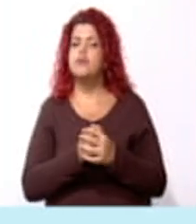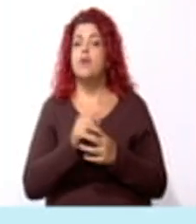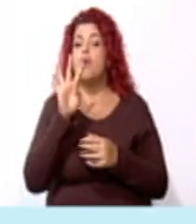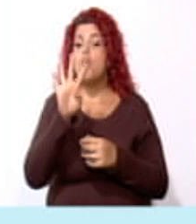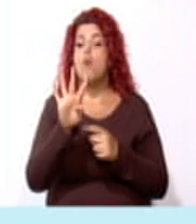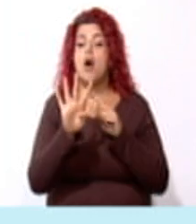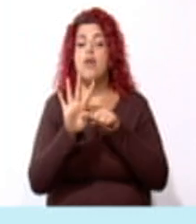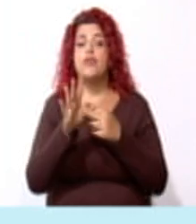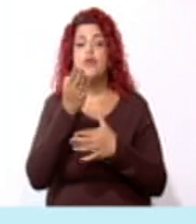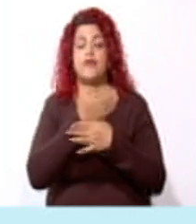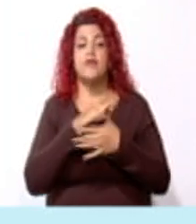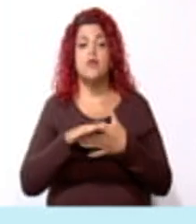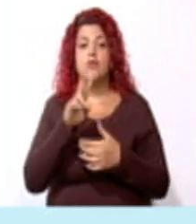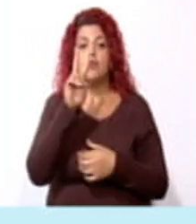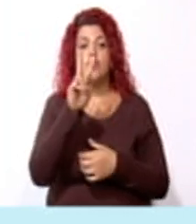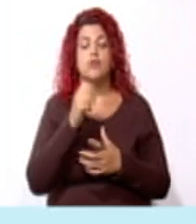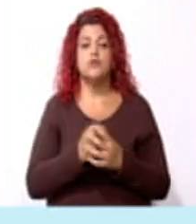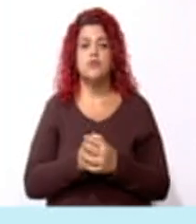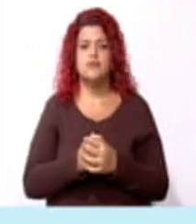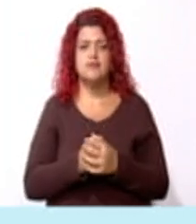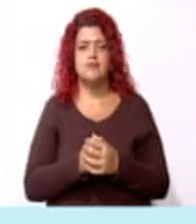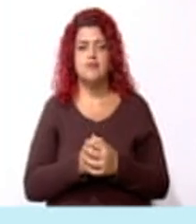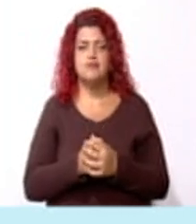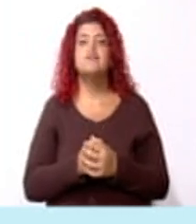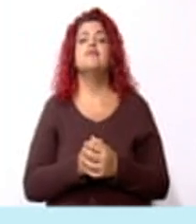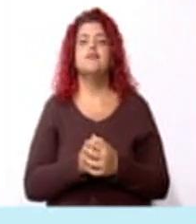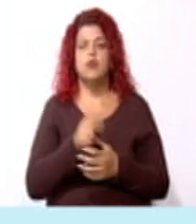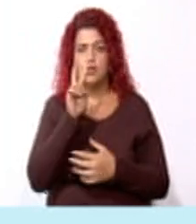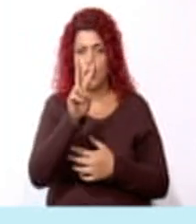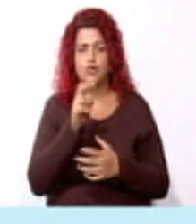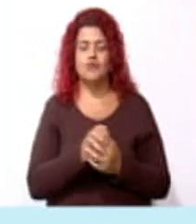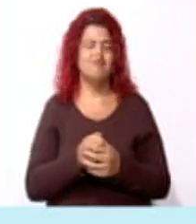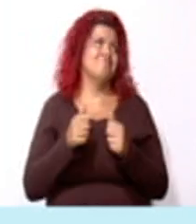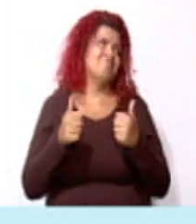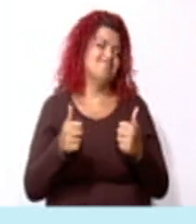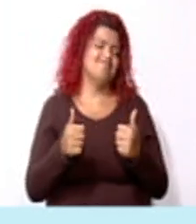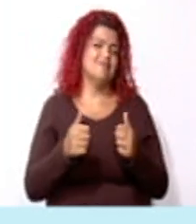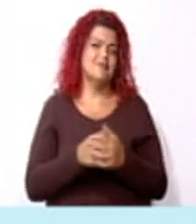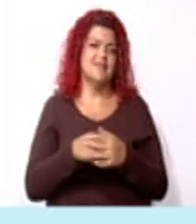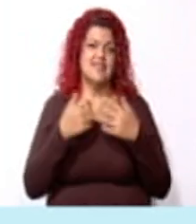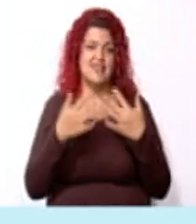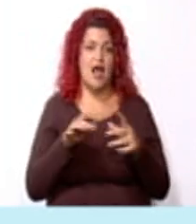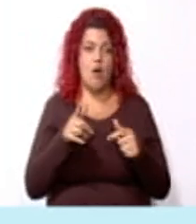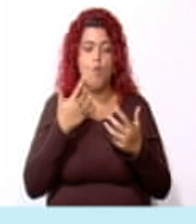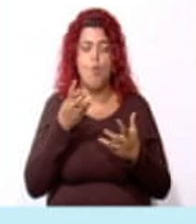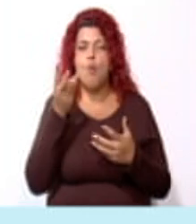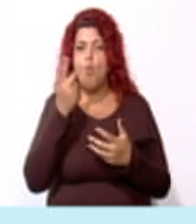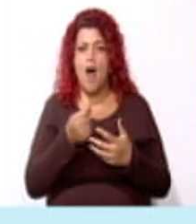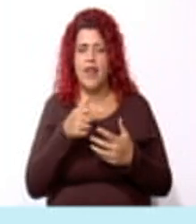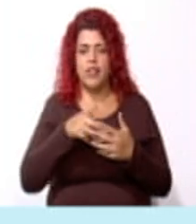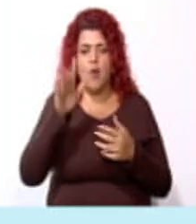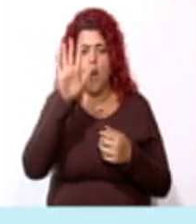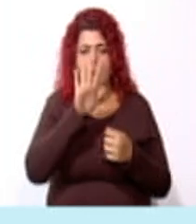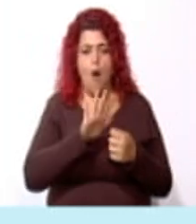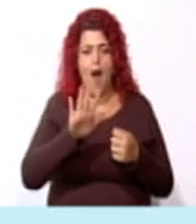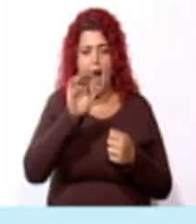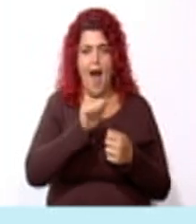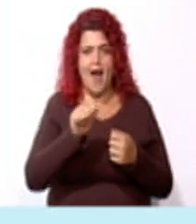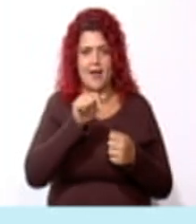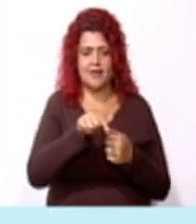cuatro dividido entre dos, dos. Muy bien. Entonces, ¿cuánto será el área de ese triángulo?